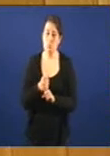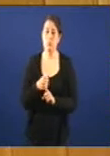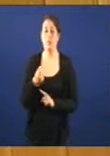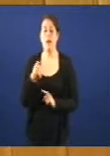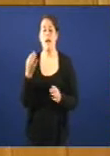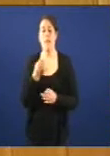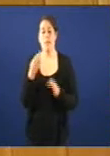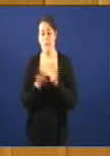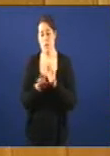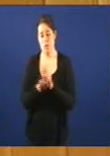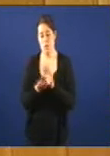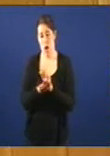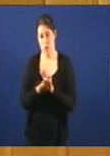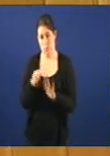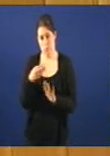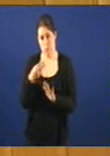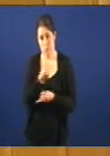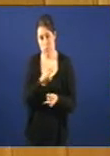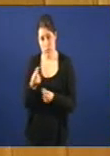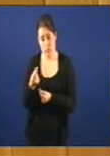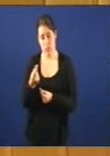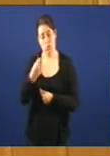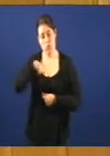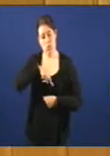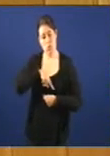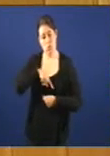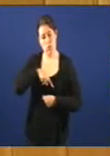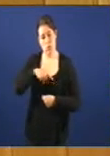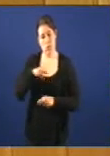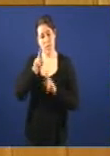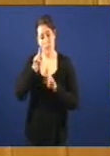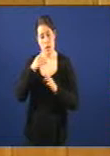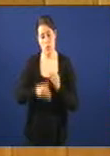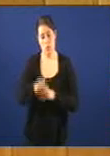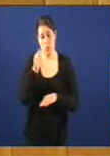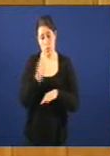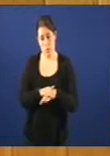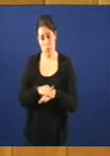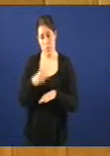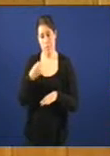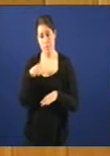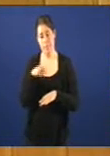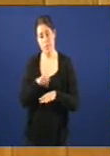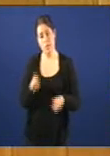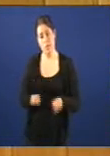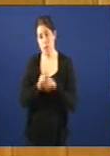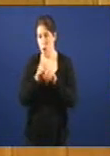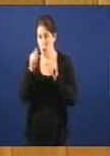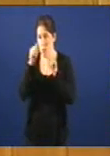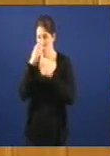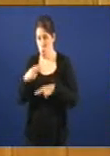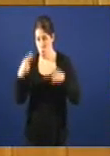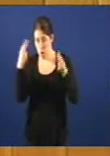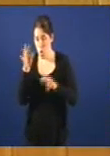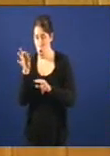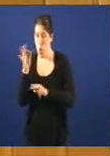dar continuidade a marca cousa que estimamos cumprida a vista da profusión da publicidade tanto en espacios públicos como en medios